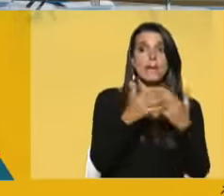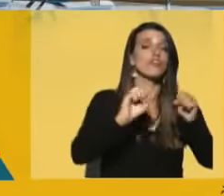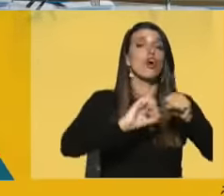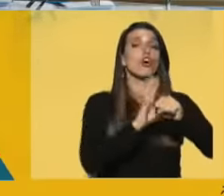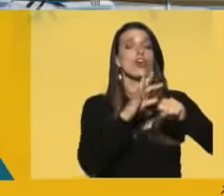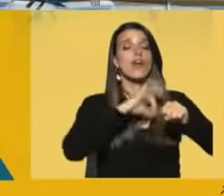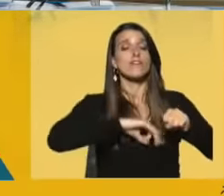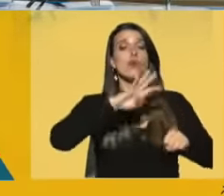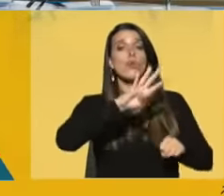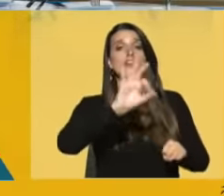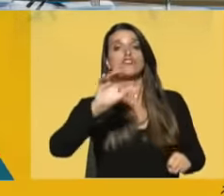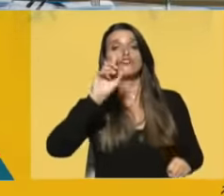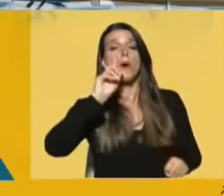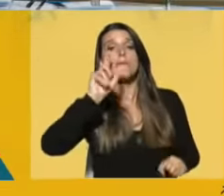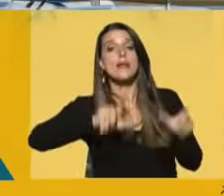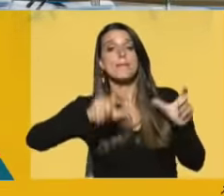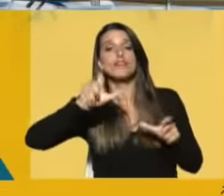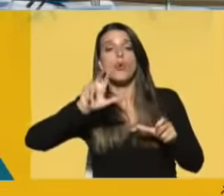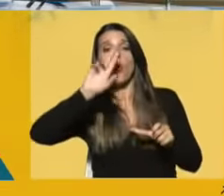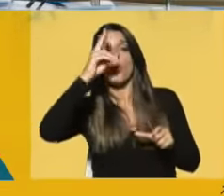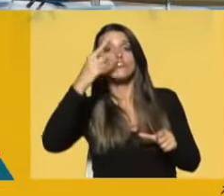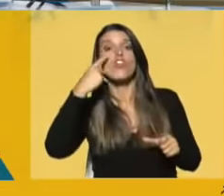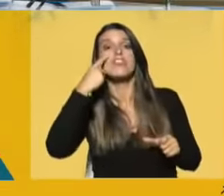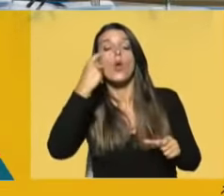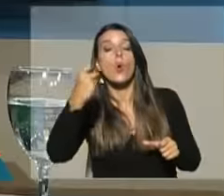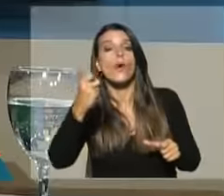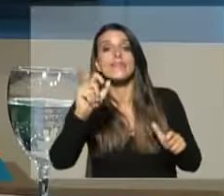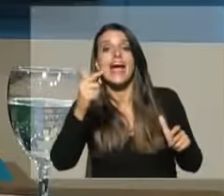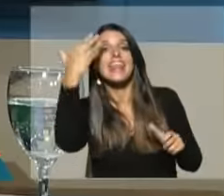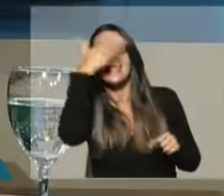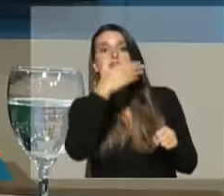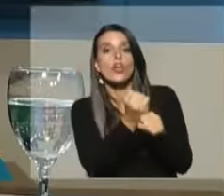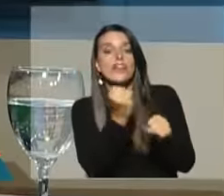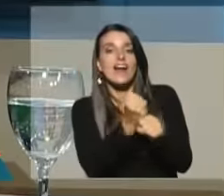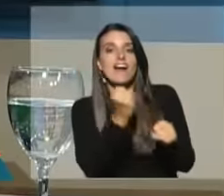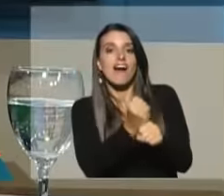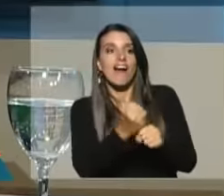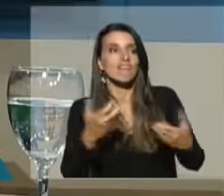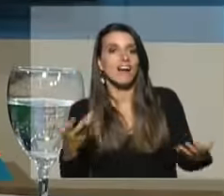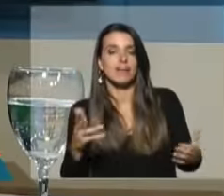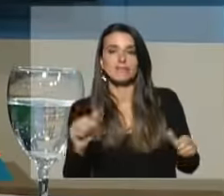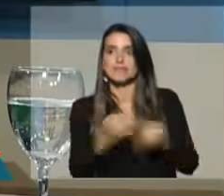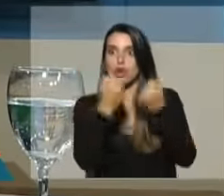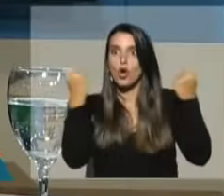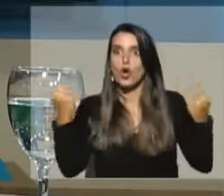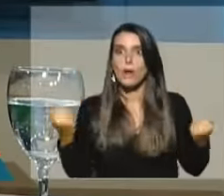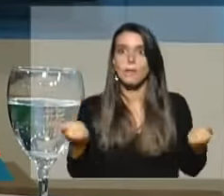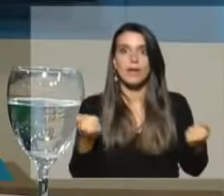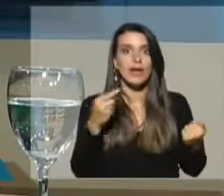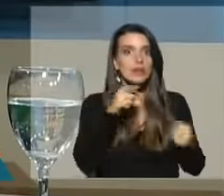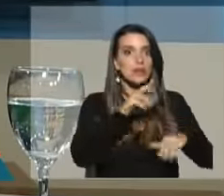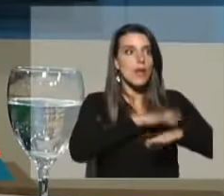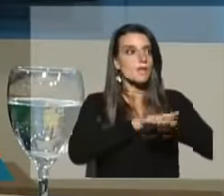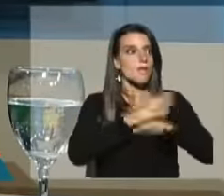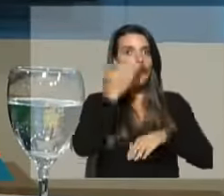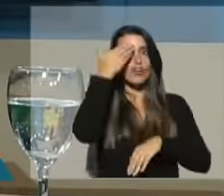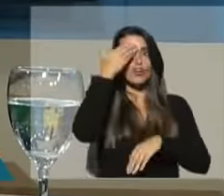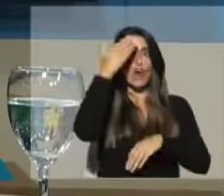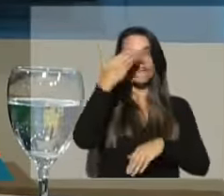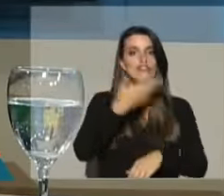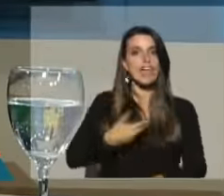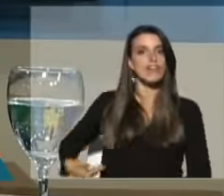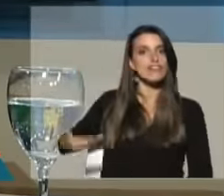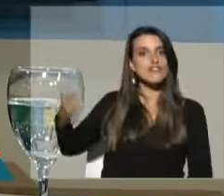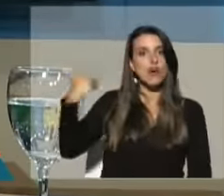400.000 uruguayos se demostró que estaban en la informalidad como respuesta y responsabilidad de su gobierno. En ese